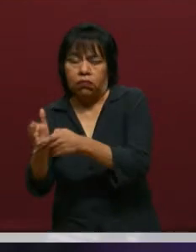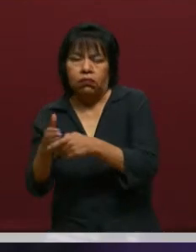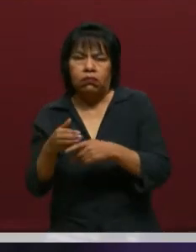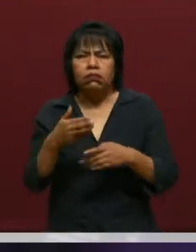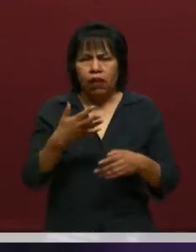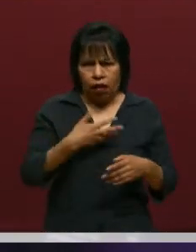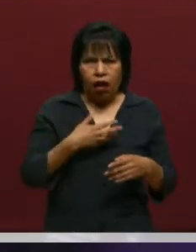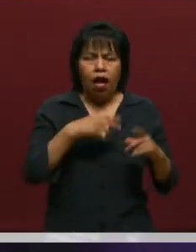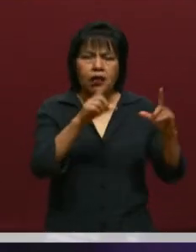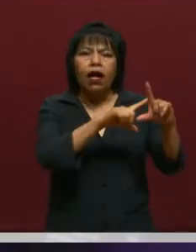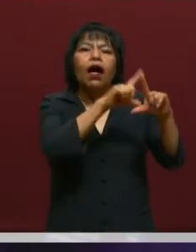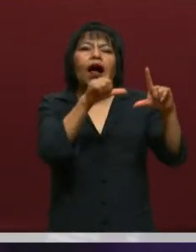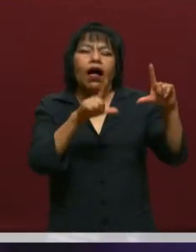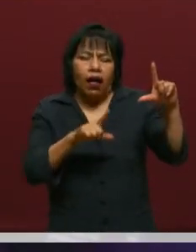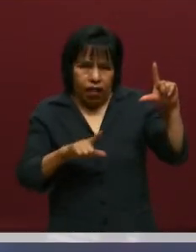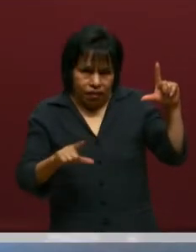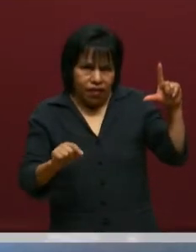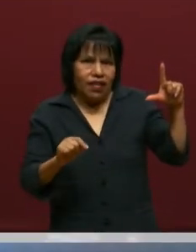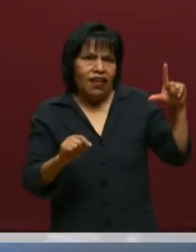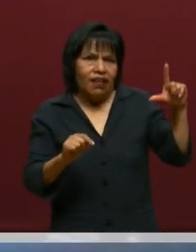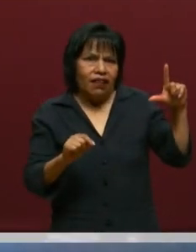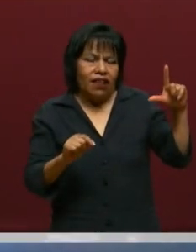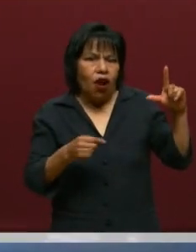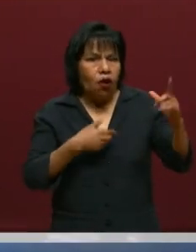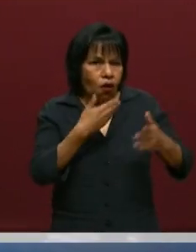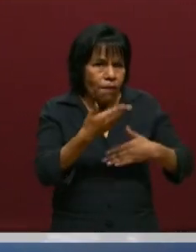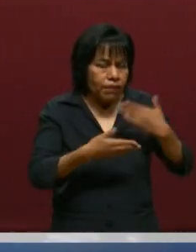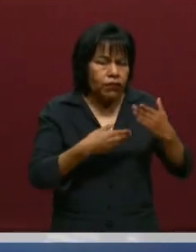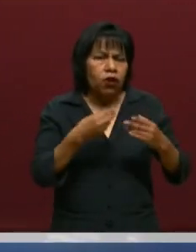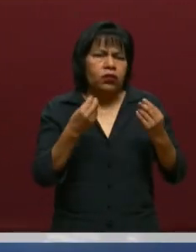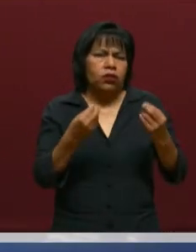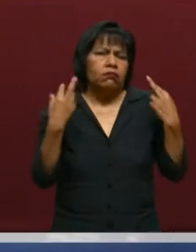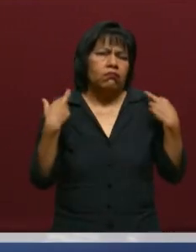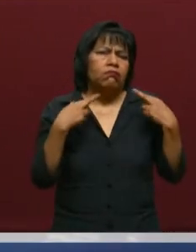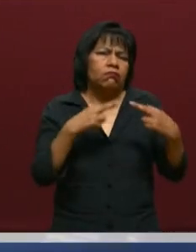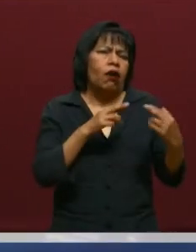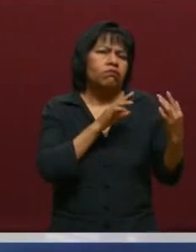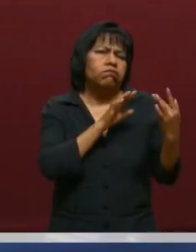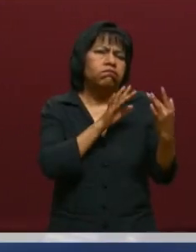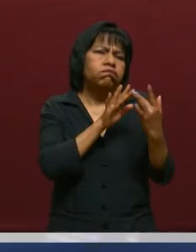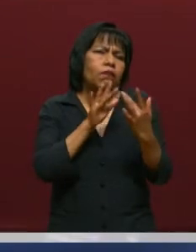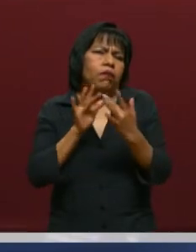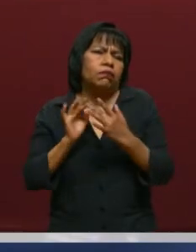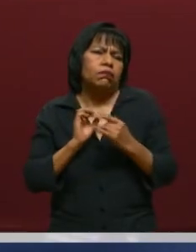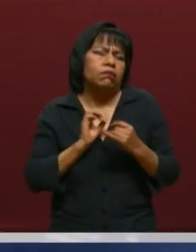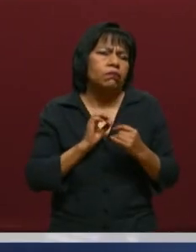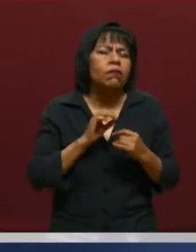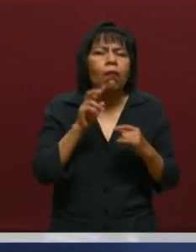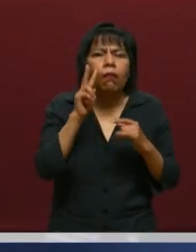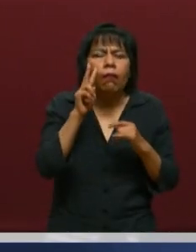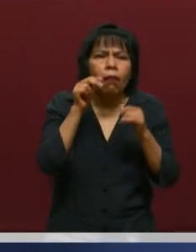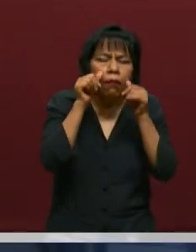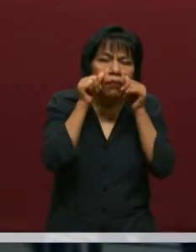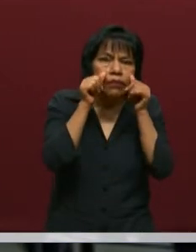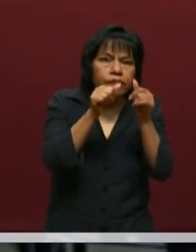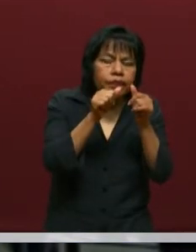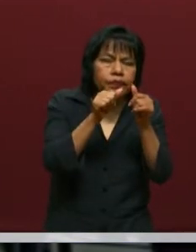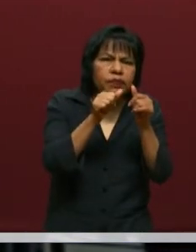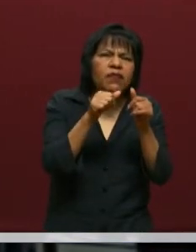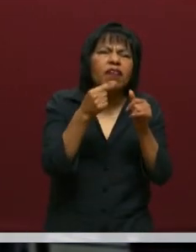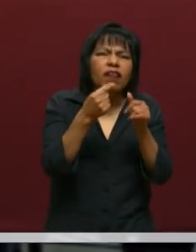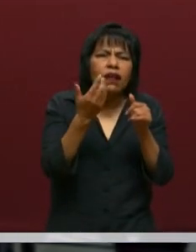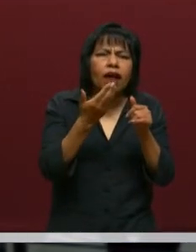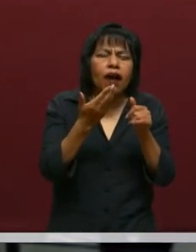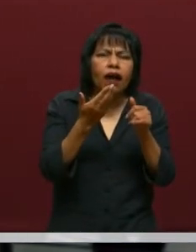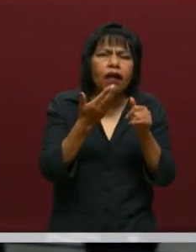existen en el país. Y entonces, por eso es que tenemos muchos profesores conectados, observando y escuchando qué es lo que han hecho